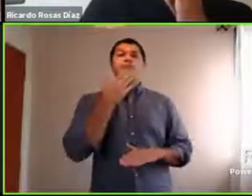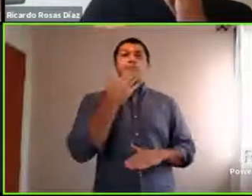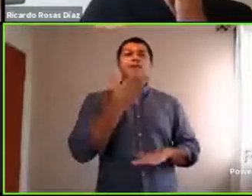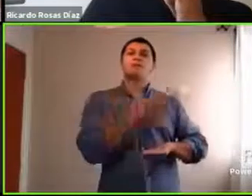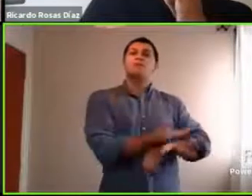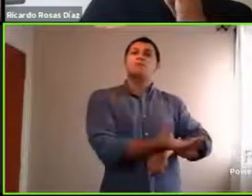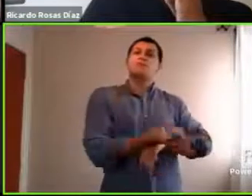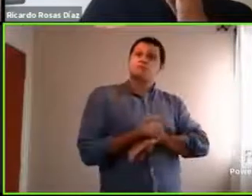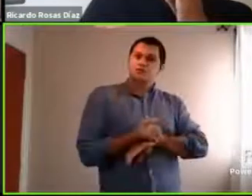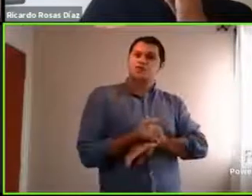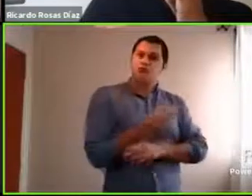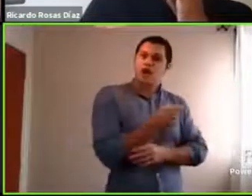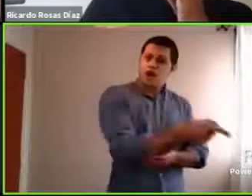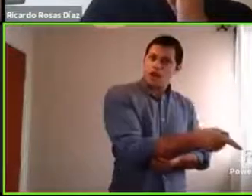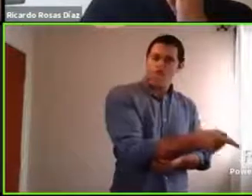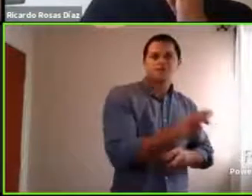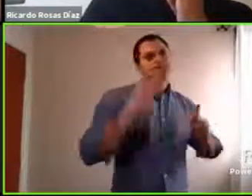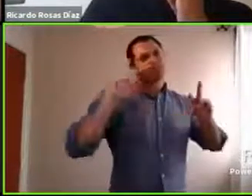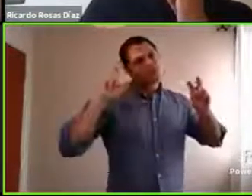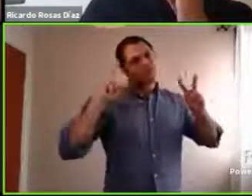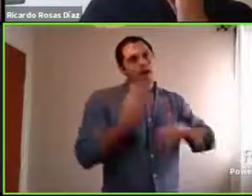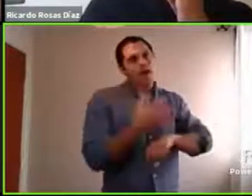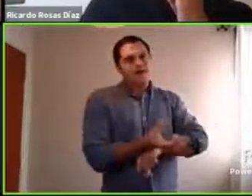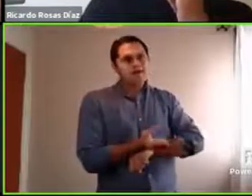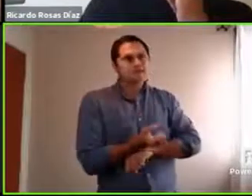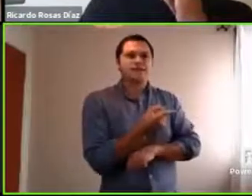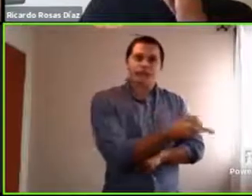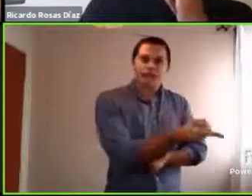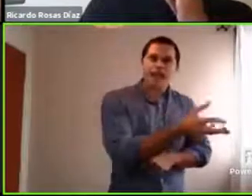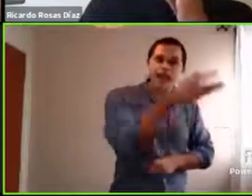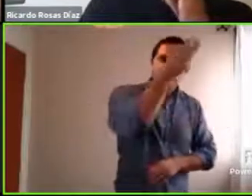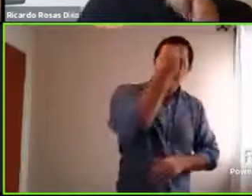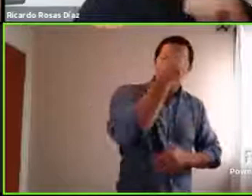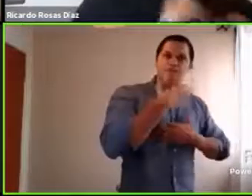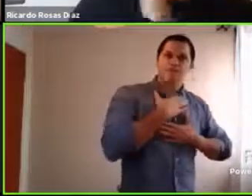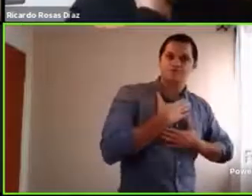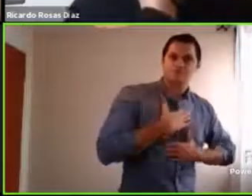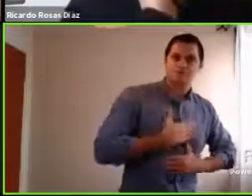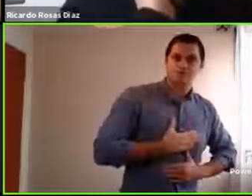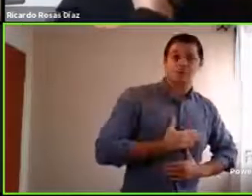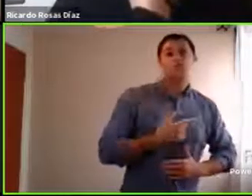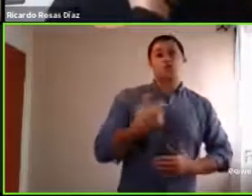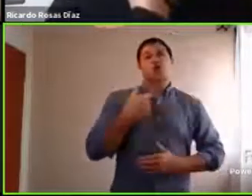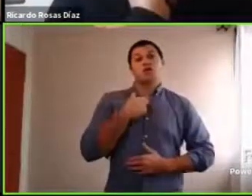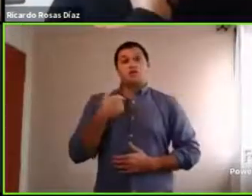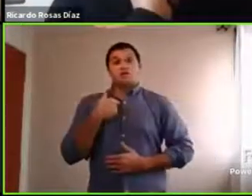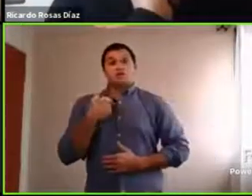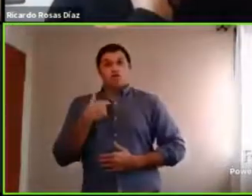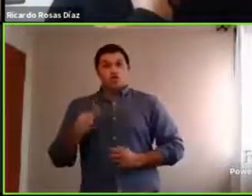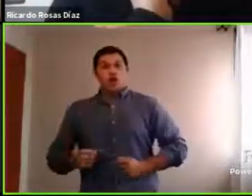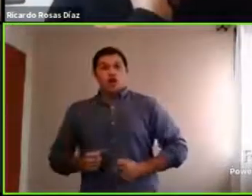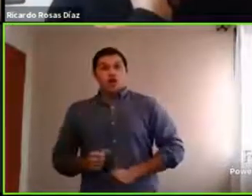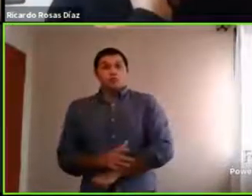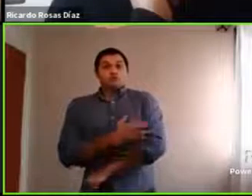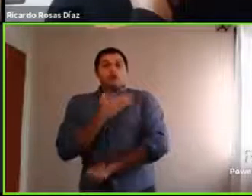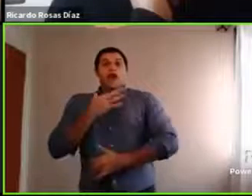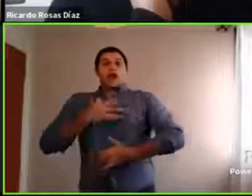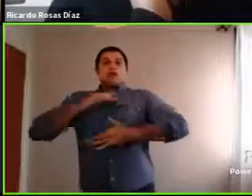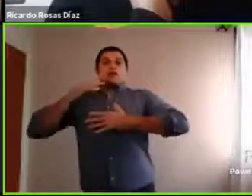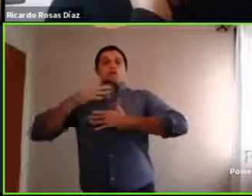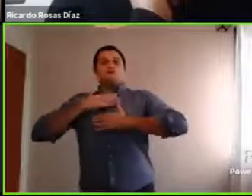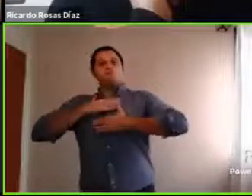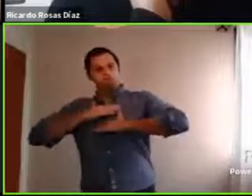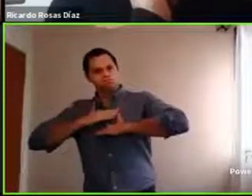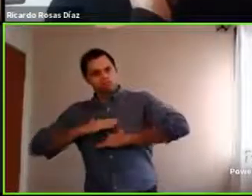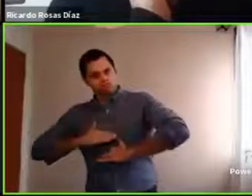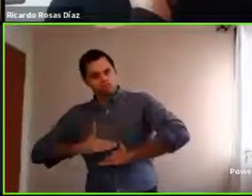que el otro haga lo mismo para tener una convivencia medianamente lógica. Entonces yo me voy a bancar tu enojo, me voy a bancar tu bronca, vamos a ver la